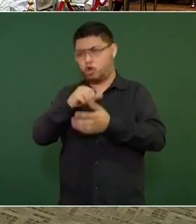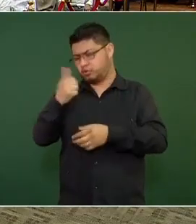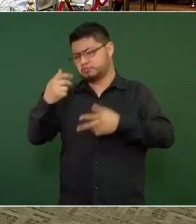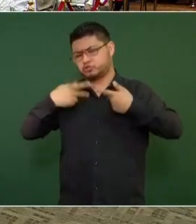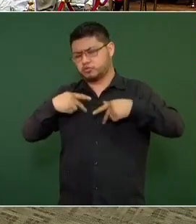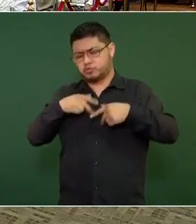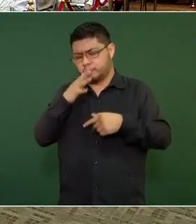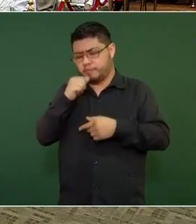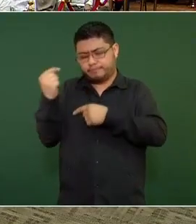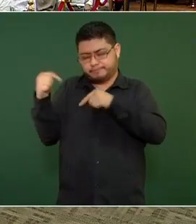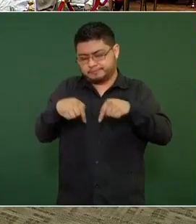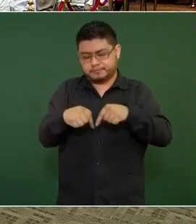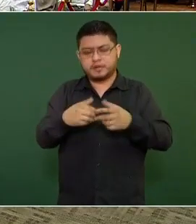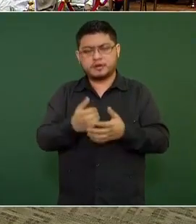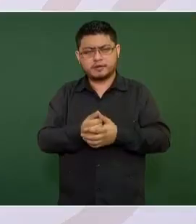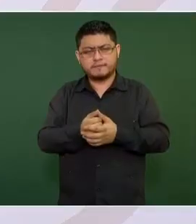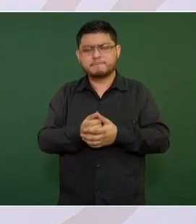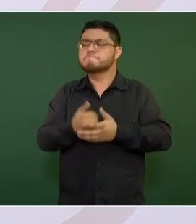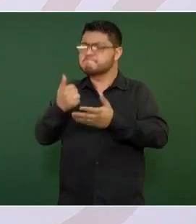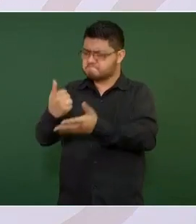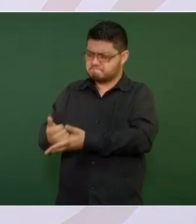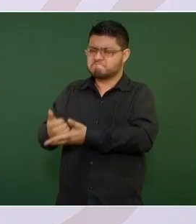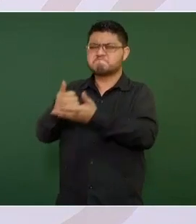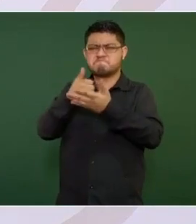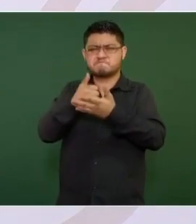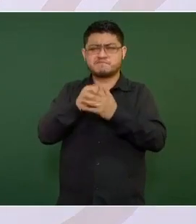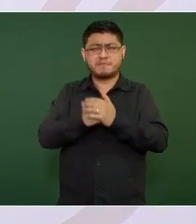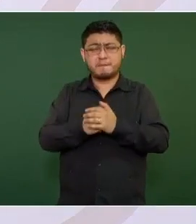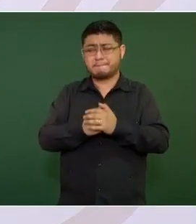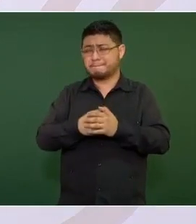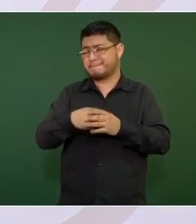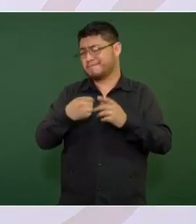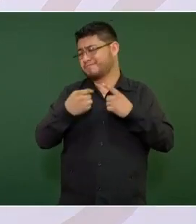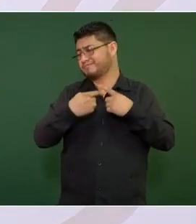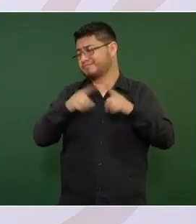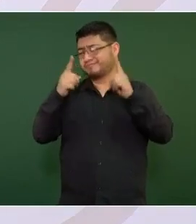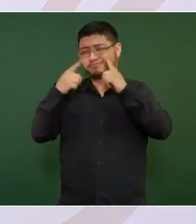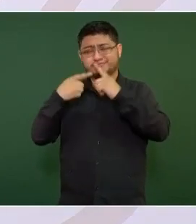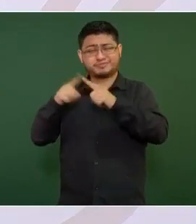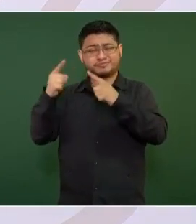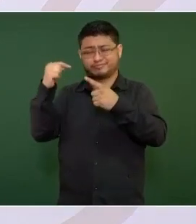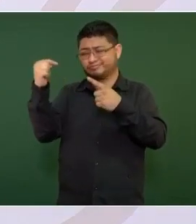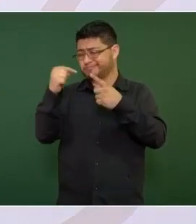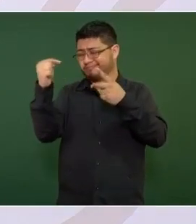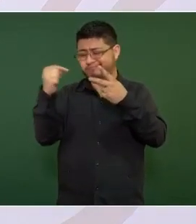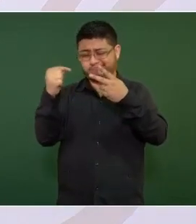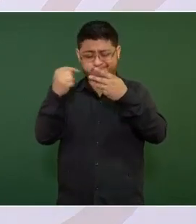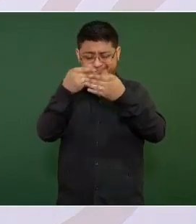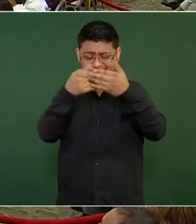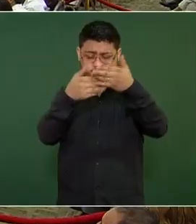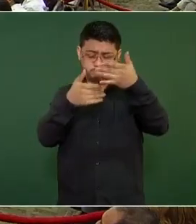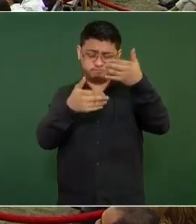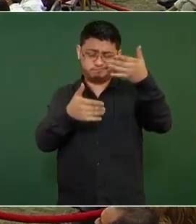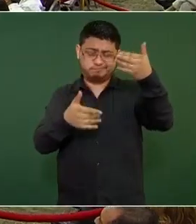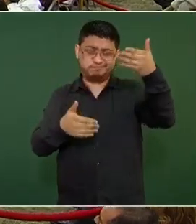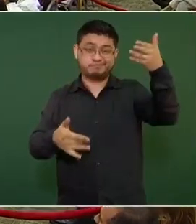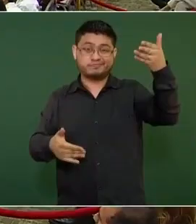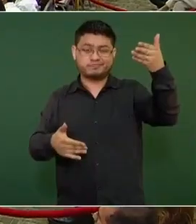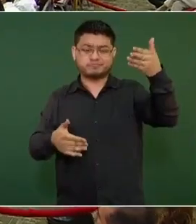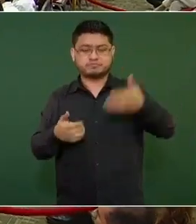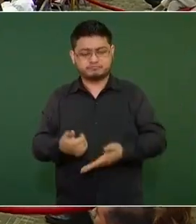venir. Son miles de mujeres y hombres que me ayudan en la compleja,